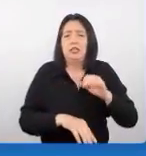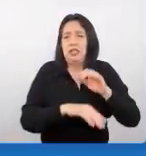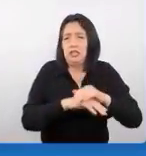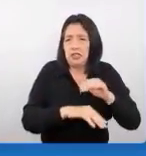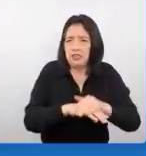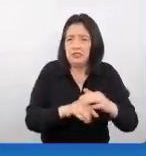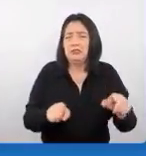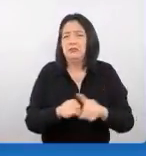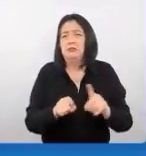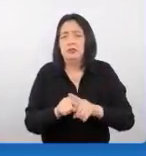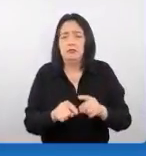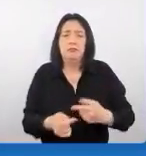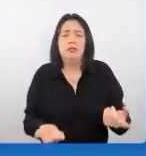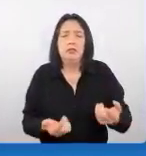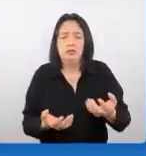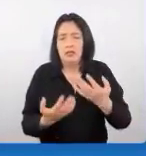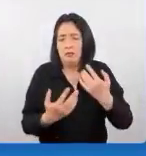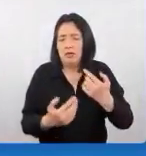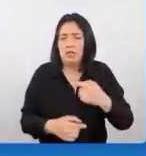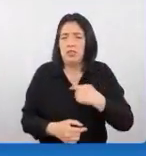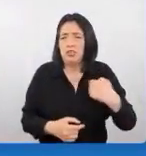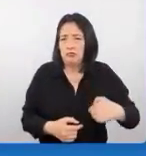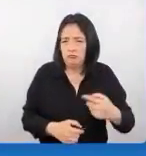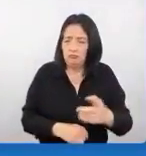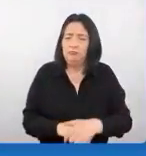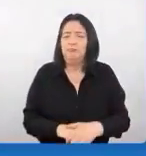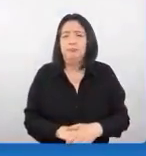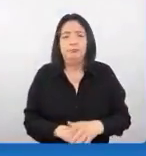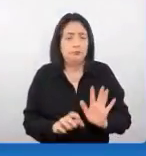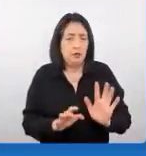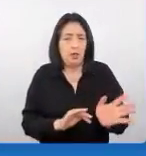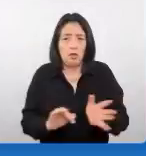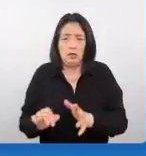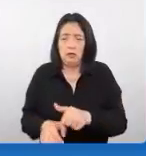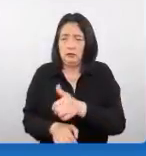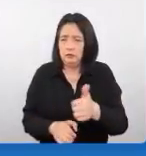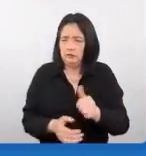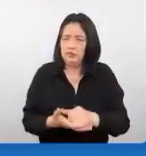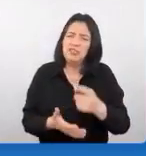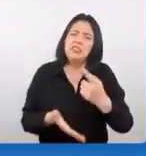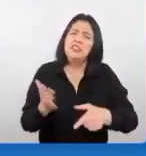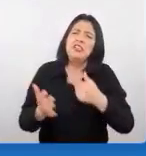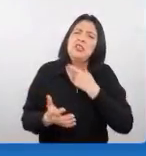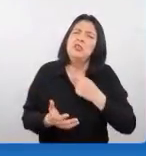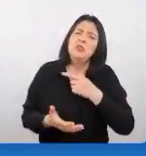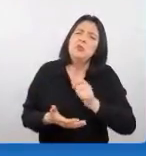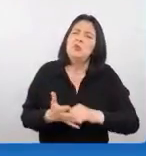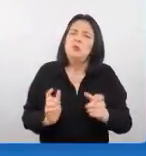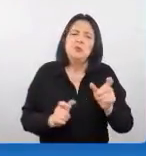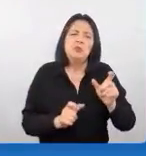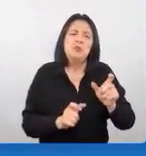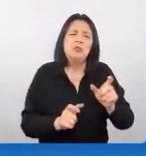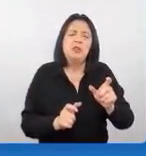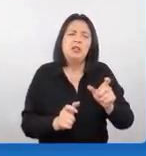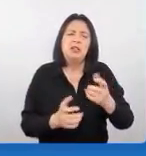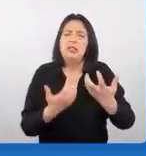como el chino ok y me consulte también ¿qué buscan los agentes chinos de sus socios peruanos?